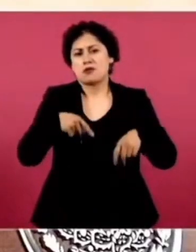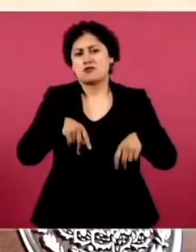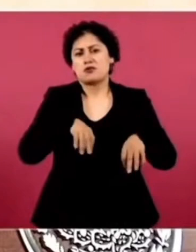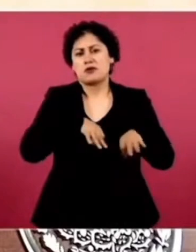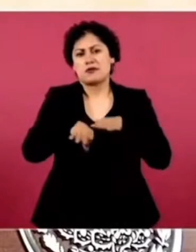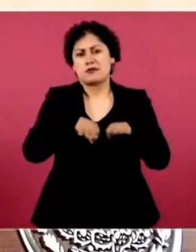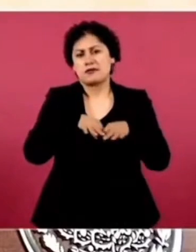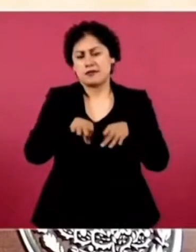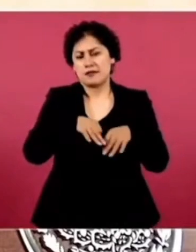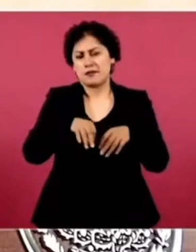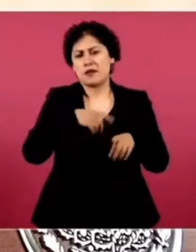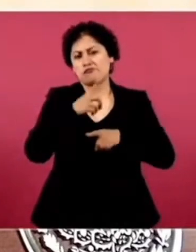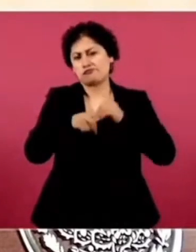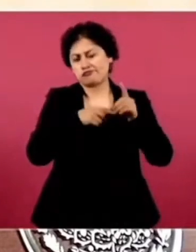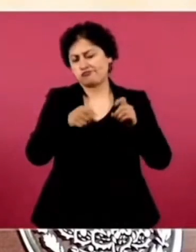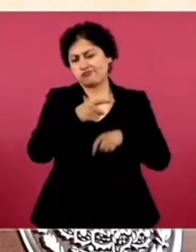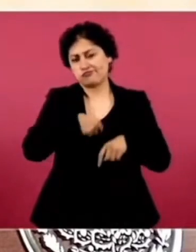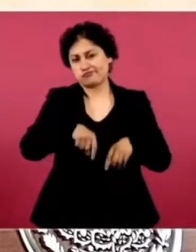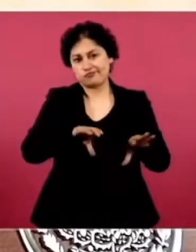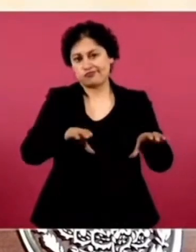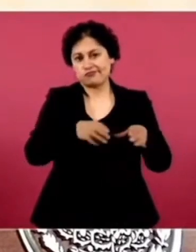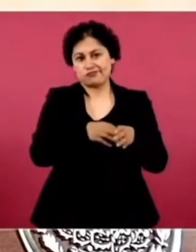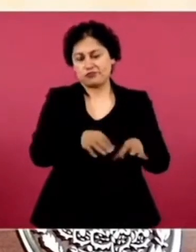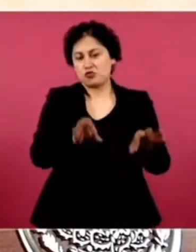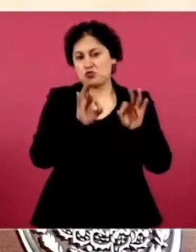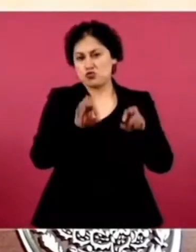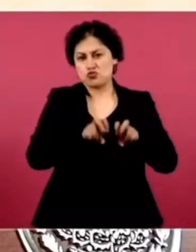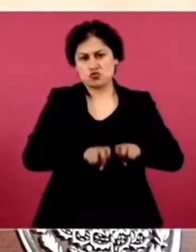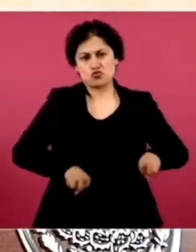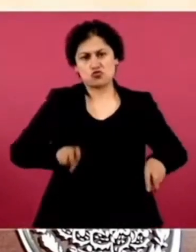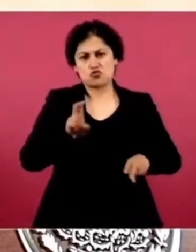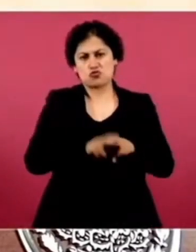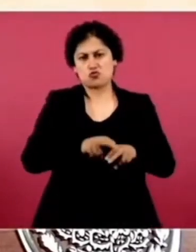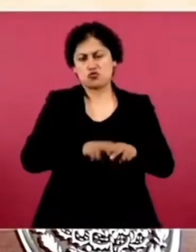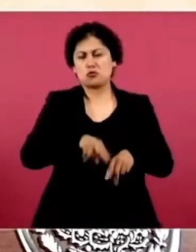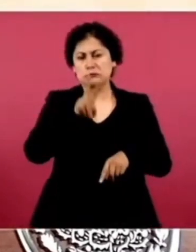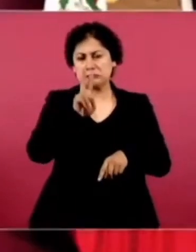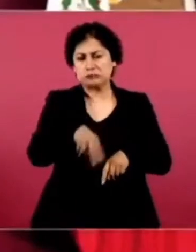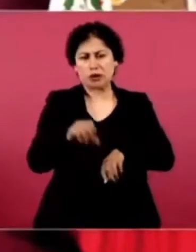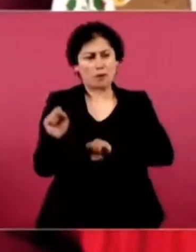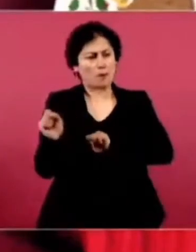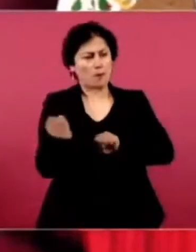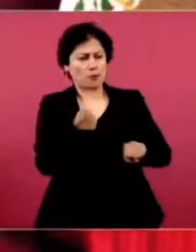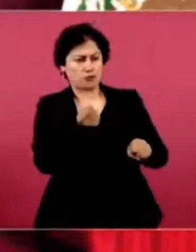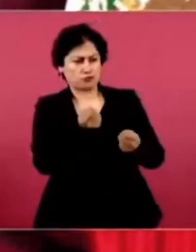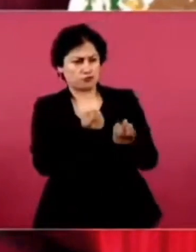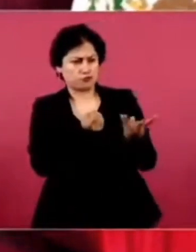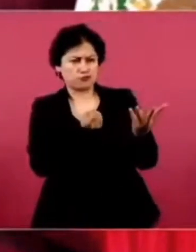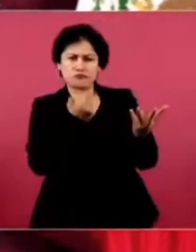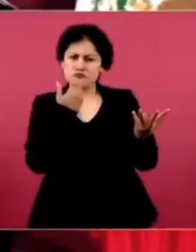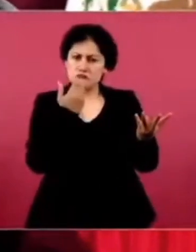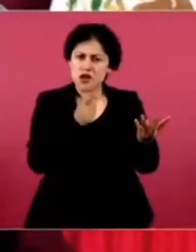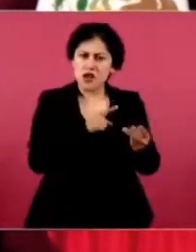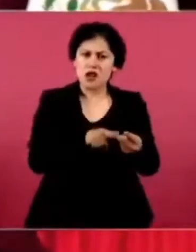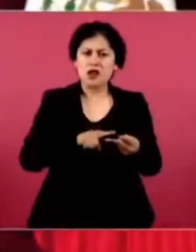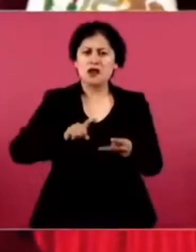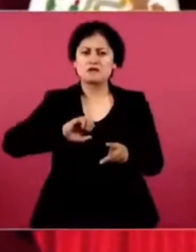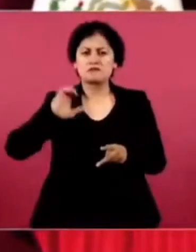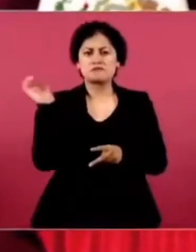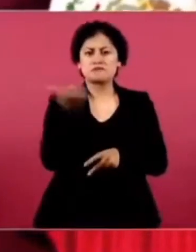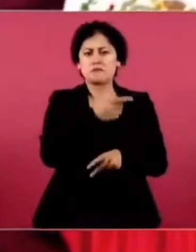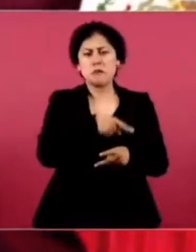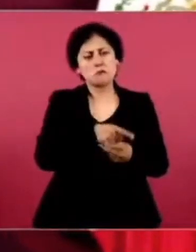Tienen bastante banca, buen picheo, bateo, tan completo.